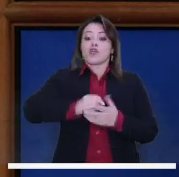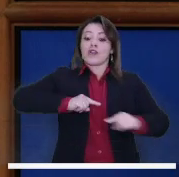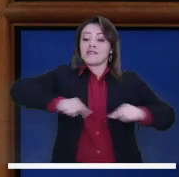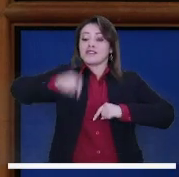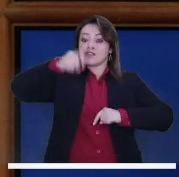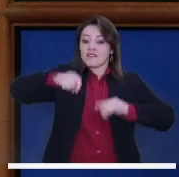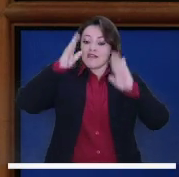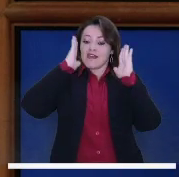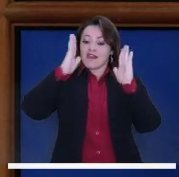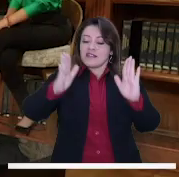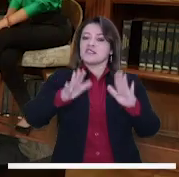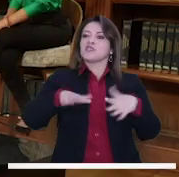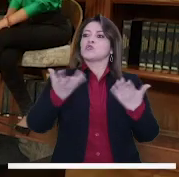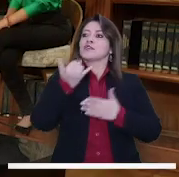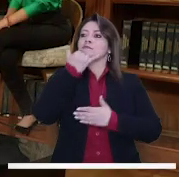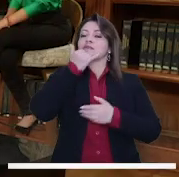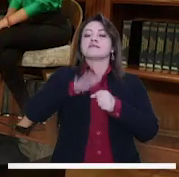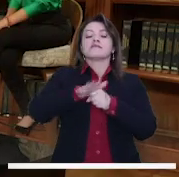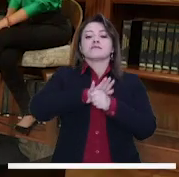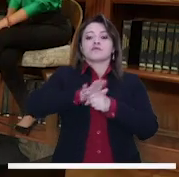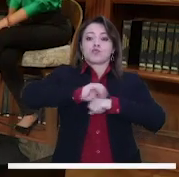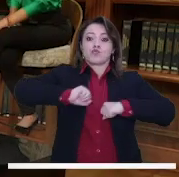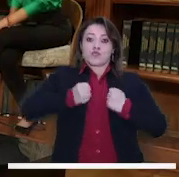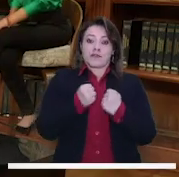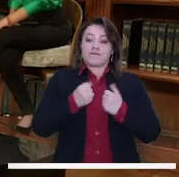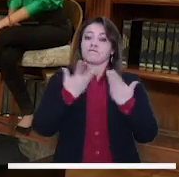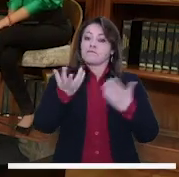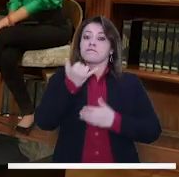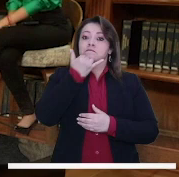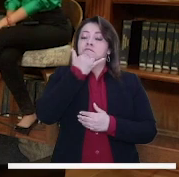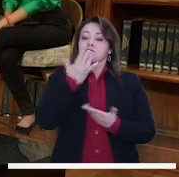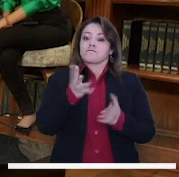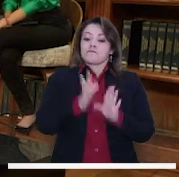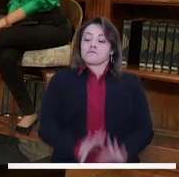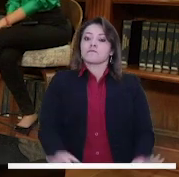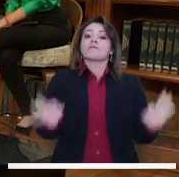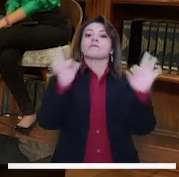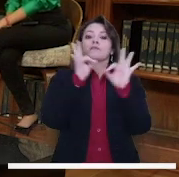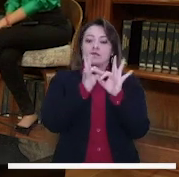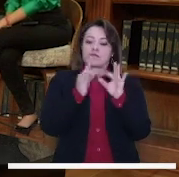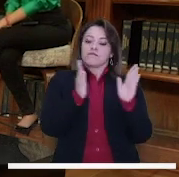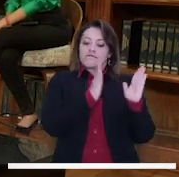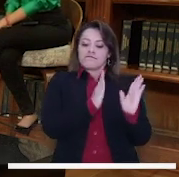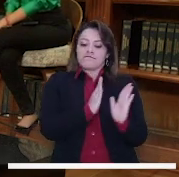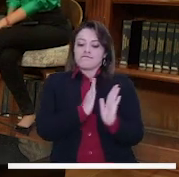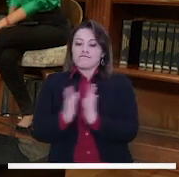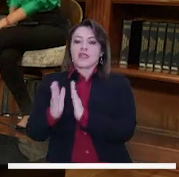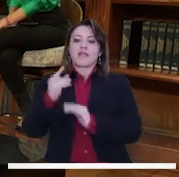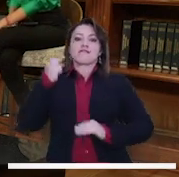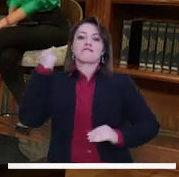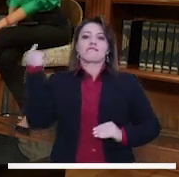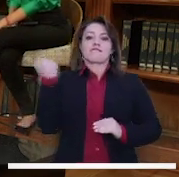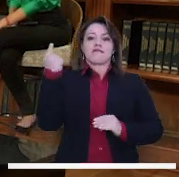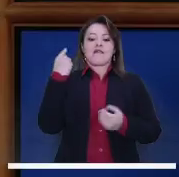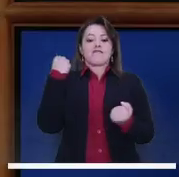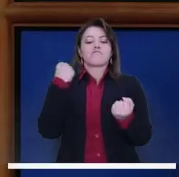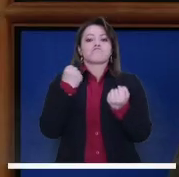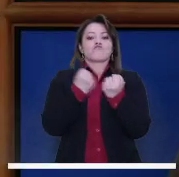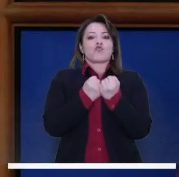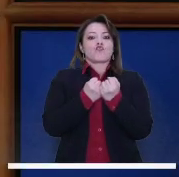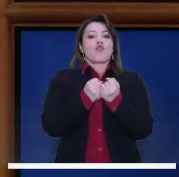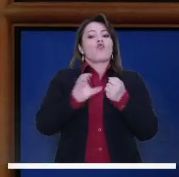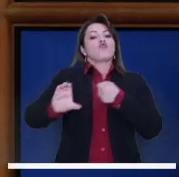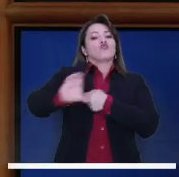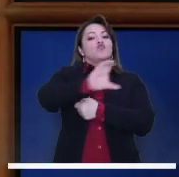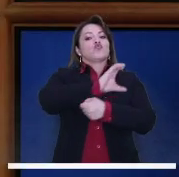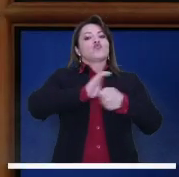derrotero hacia dónde vivir la ciudad. Lo que hay que considerar nosotros como bogotanos es conocer y acompañar ese plan vial general. ¿Cómo va a